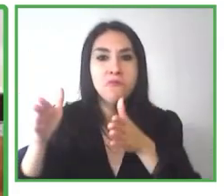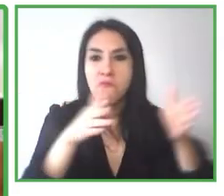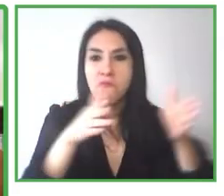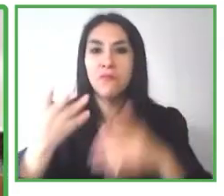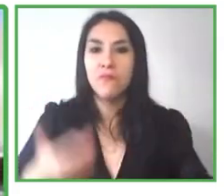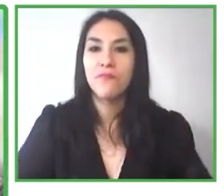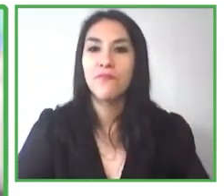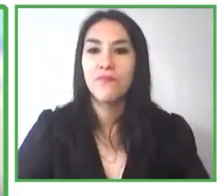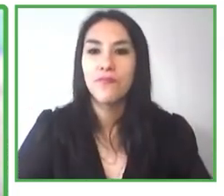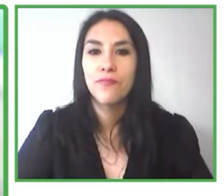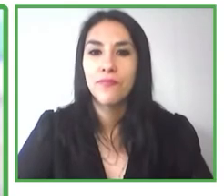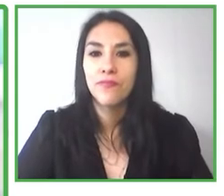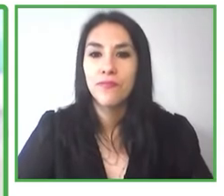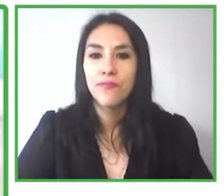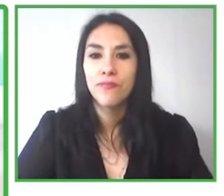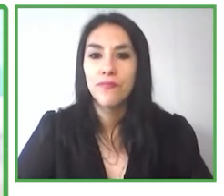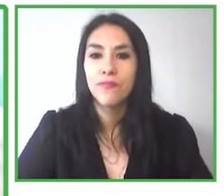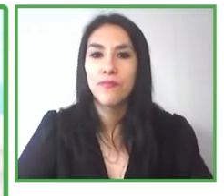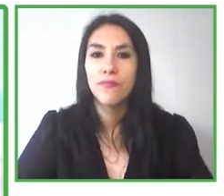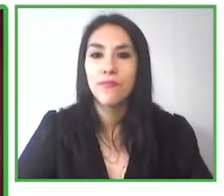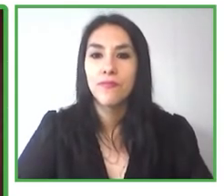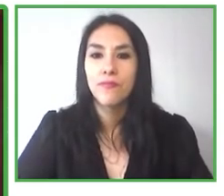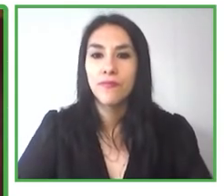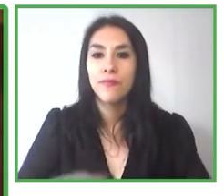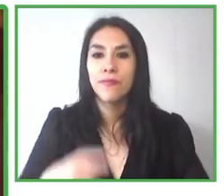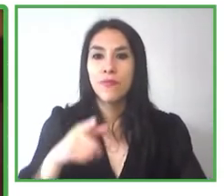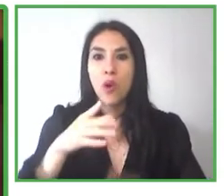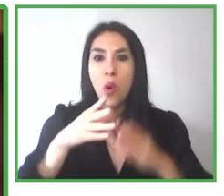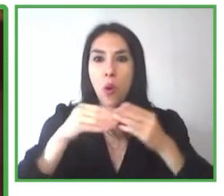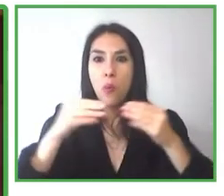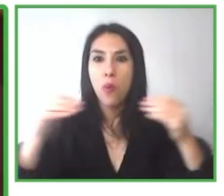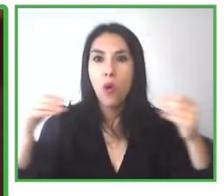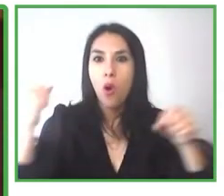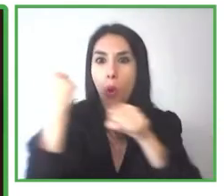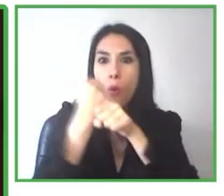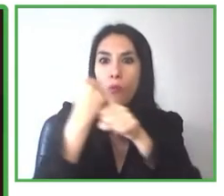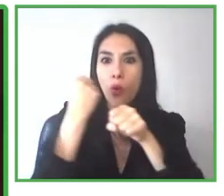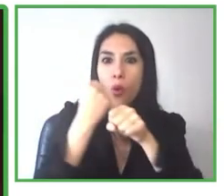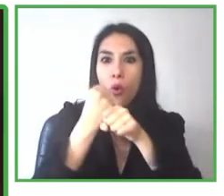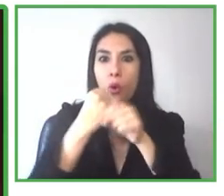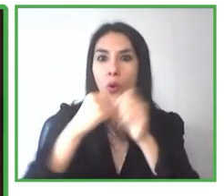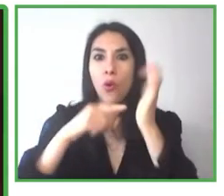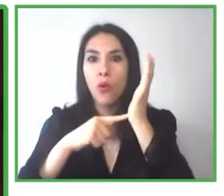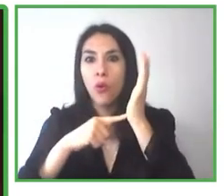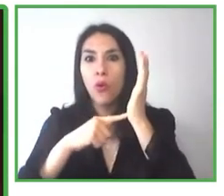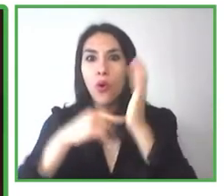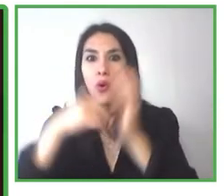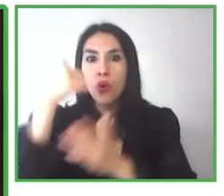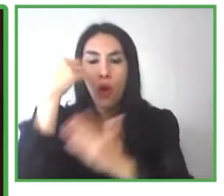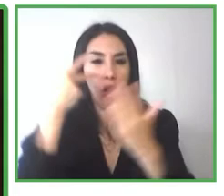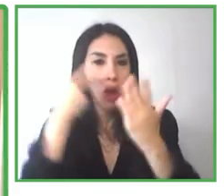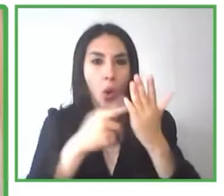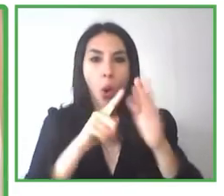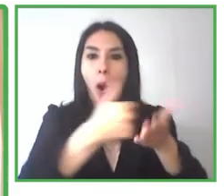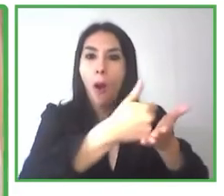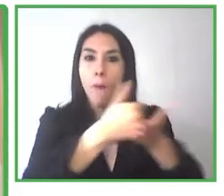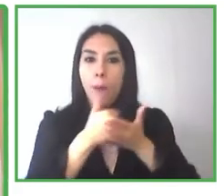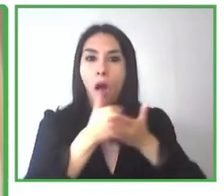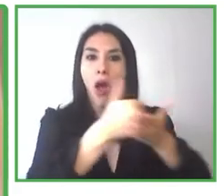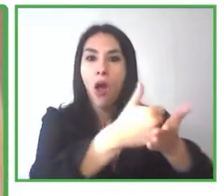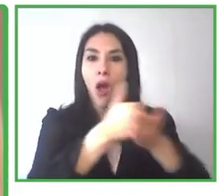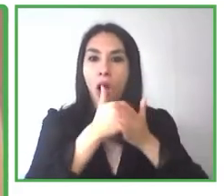cantidad de funciones que colaboran y producen cosas que puedes usar cuando las necesitas euros tortilla de jamón y queso es el equivalente